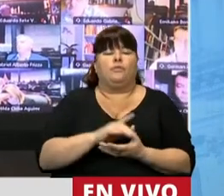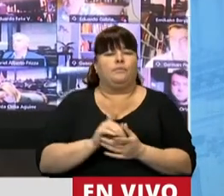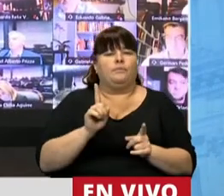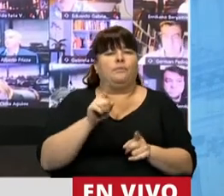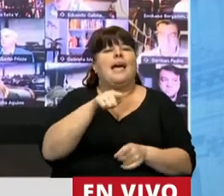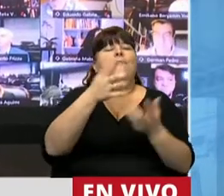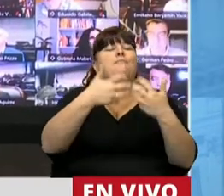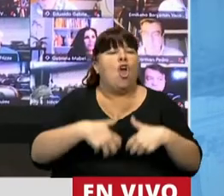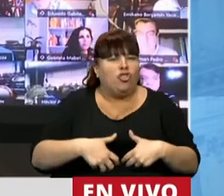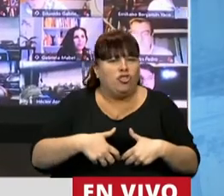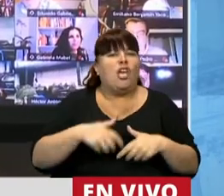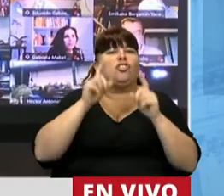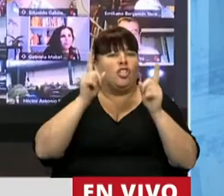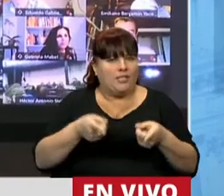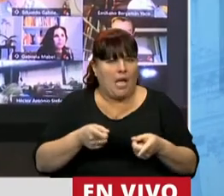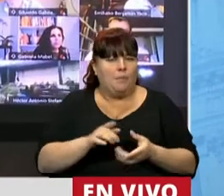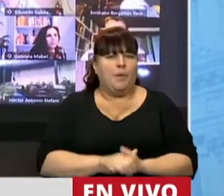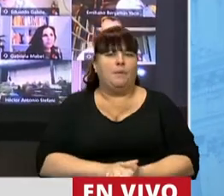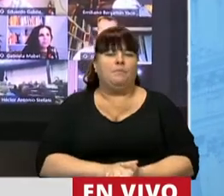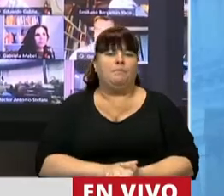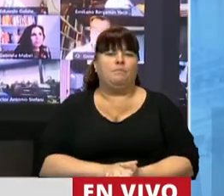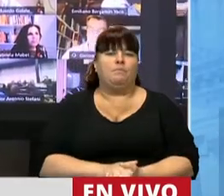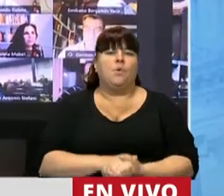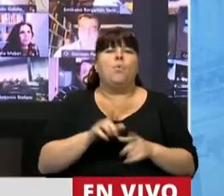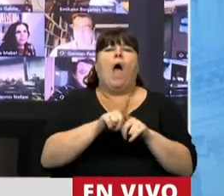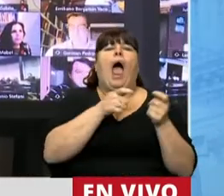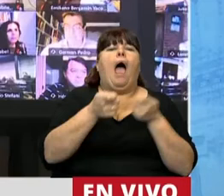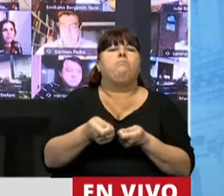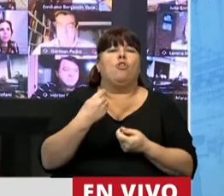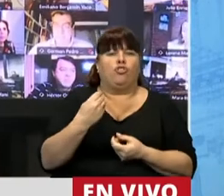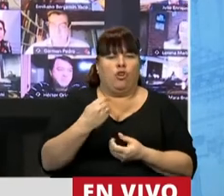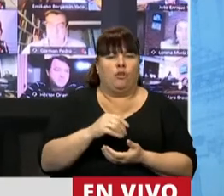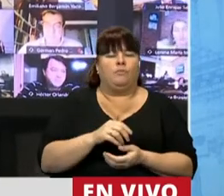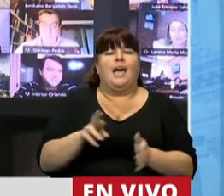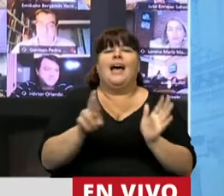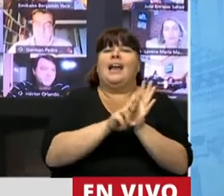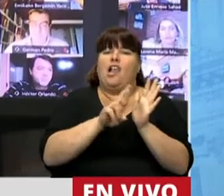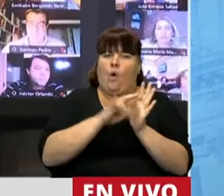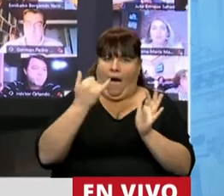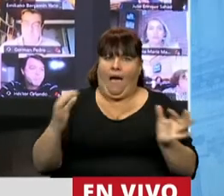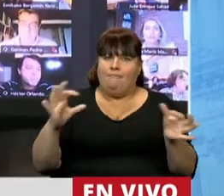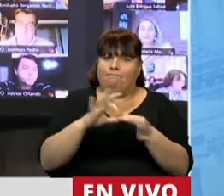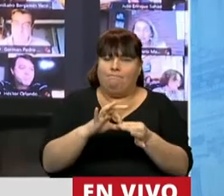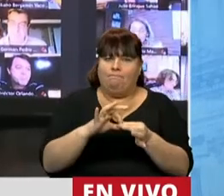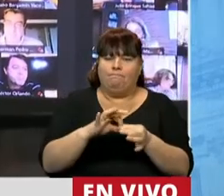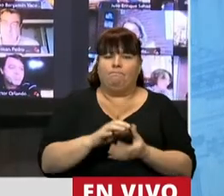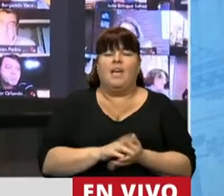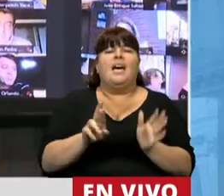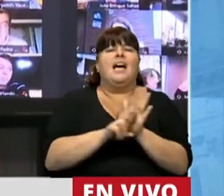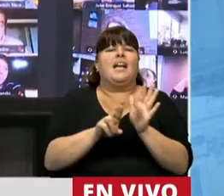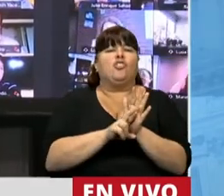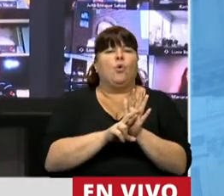proyecto tiene también como apoyo una resolución, una